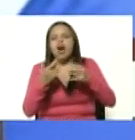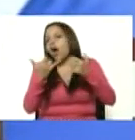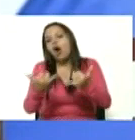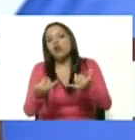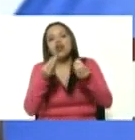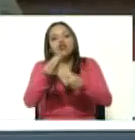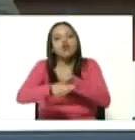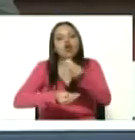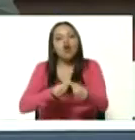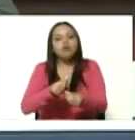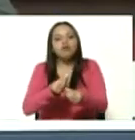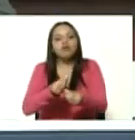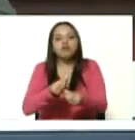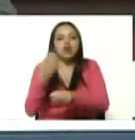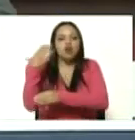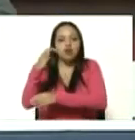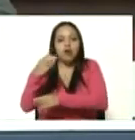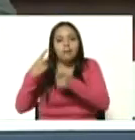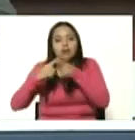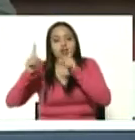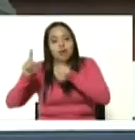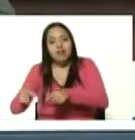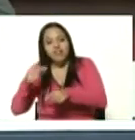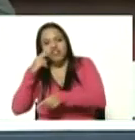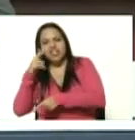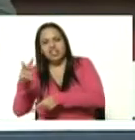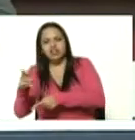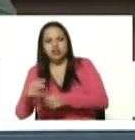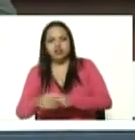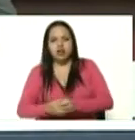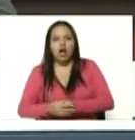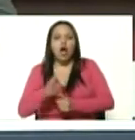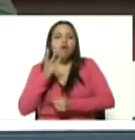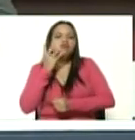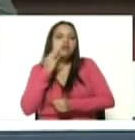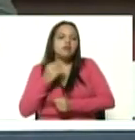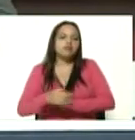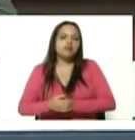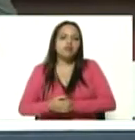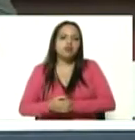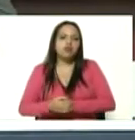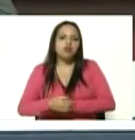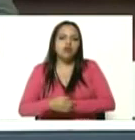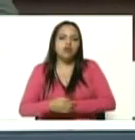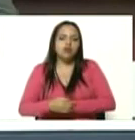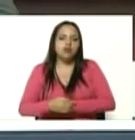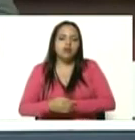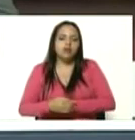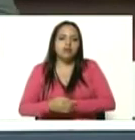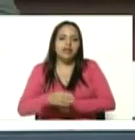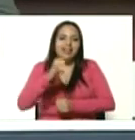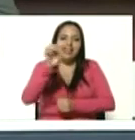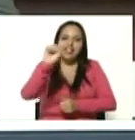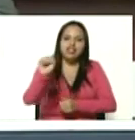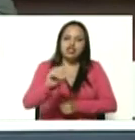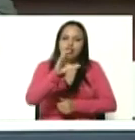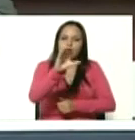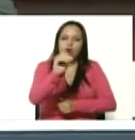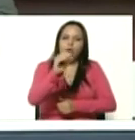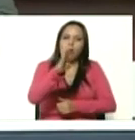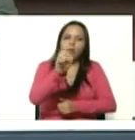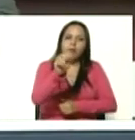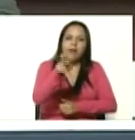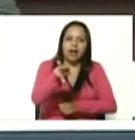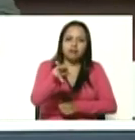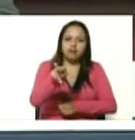estudiamos pero también uno viendo la serie el patrón del mal de Pablo Escobar Gaviria muy